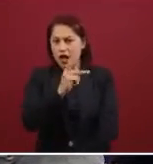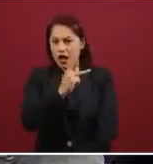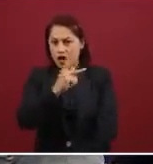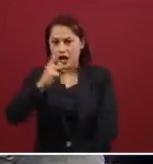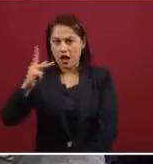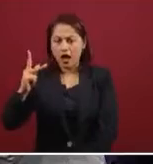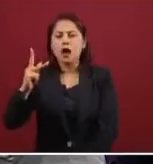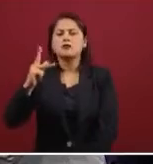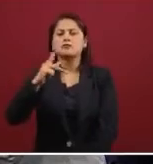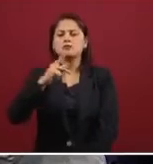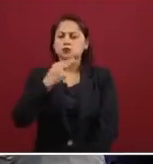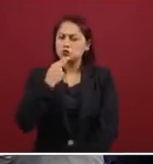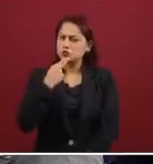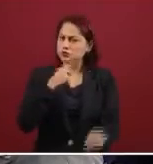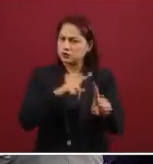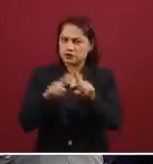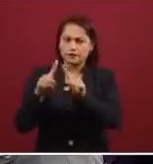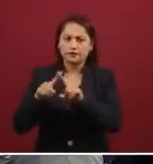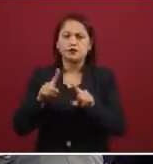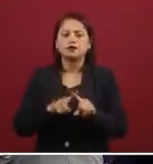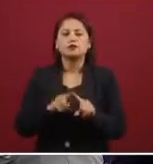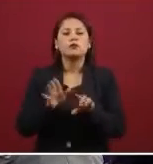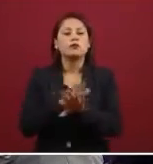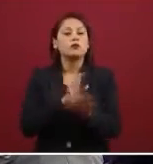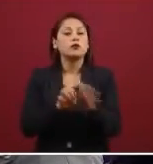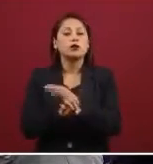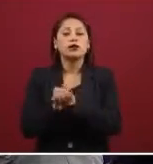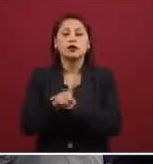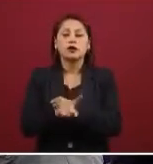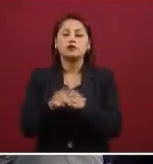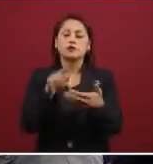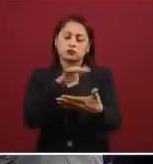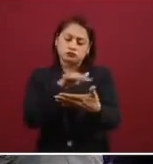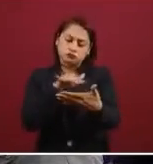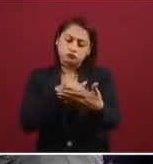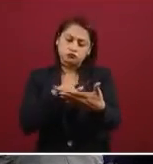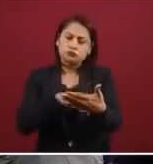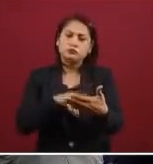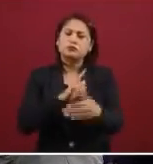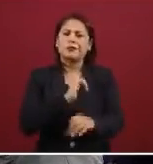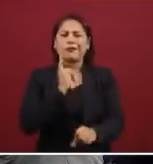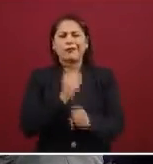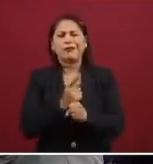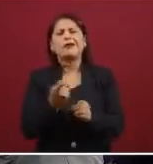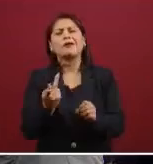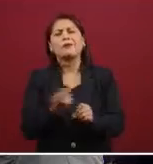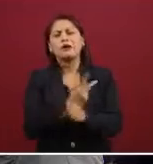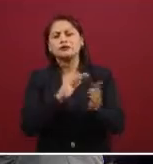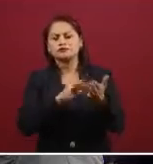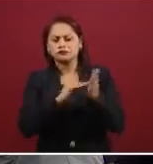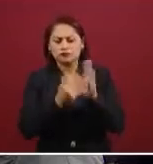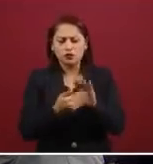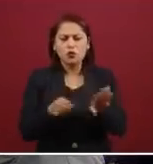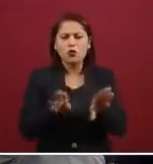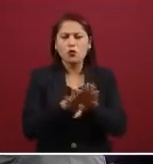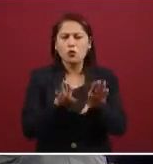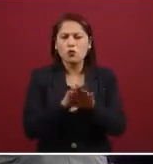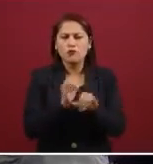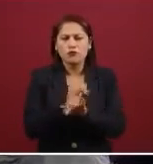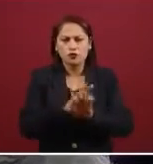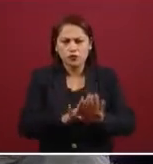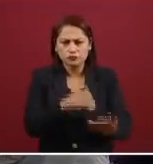Uno es el acercamiento a la estrategia, o todas las ofertas de lo que está haciendo la estrategia, la información, pero también